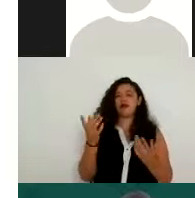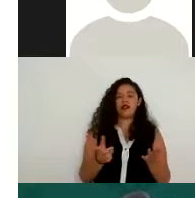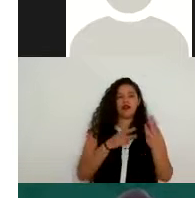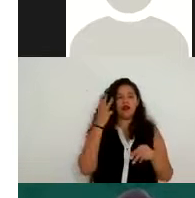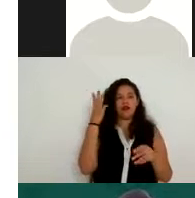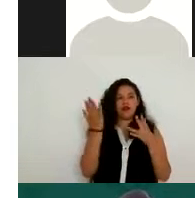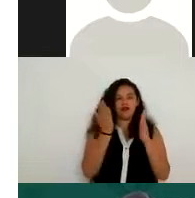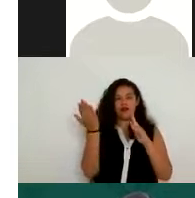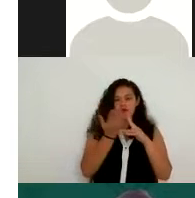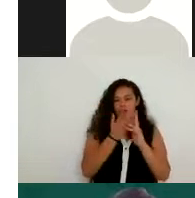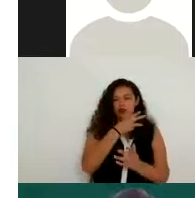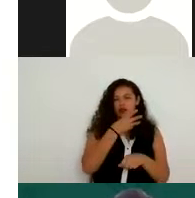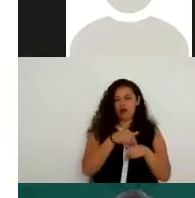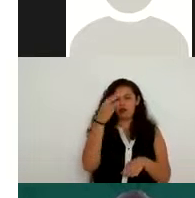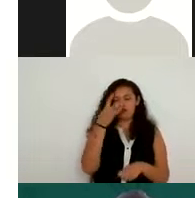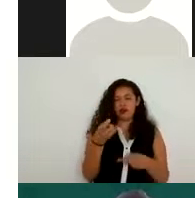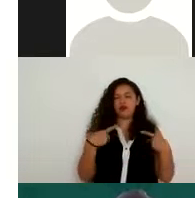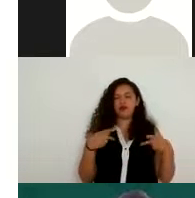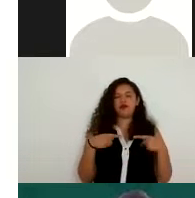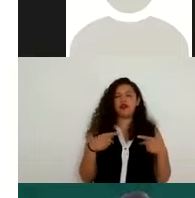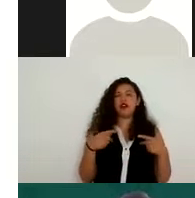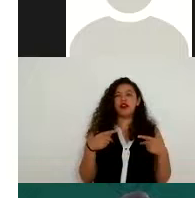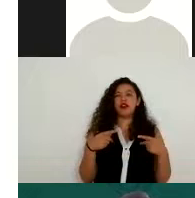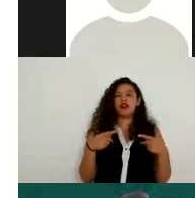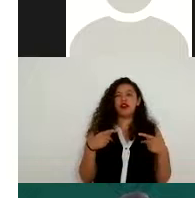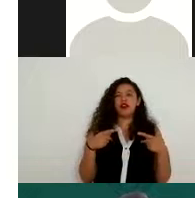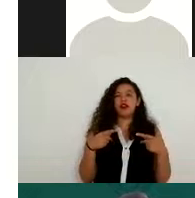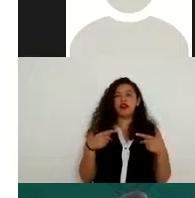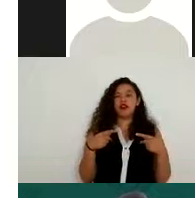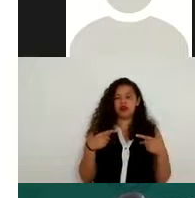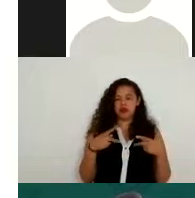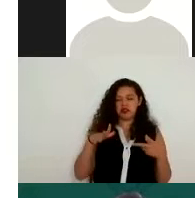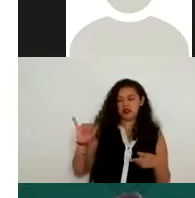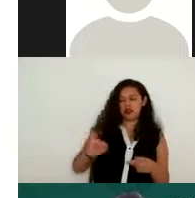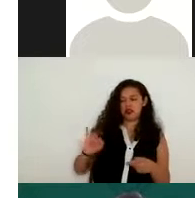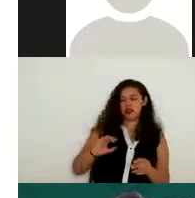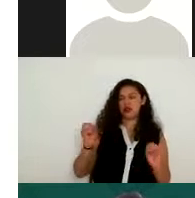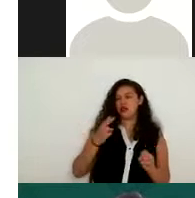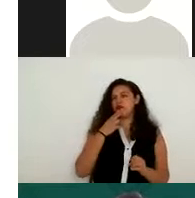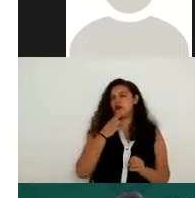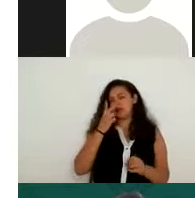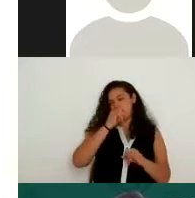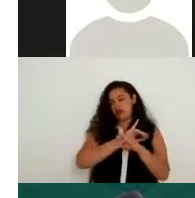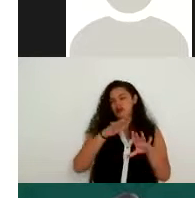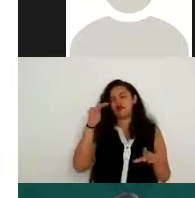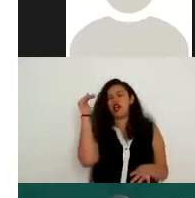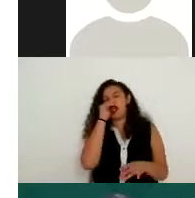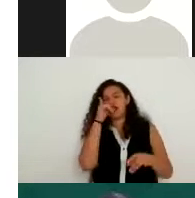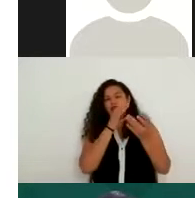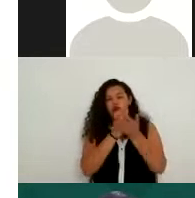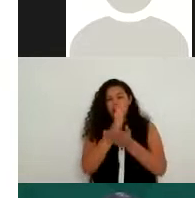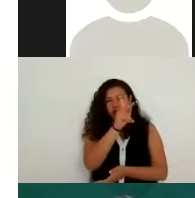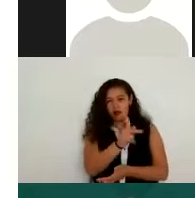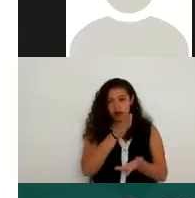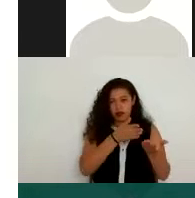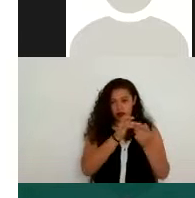Toda persona, sin necesidad de acreditar interés alguno o justificar su utilización, tendrá acceso gratuito a la información pública. Este